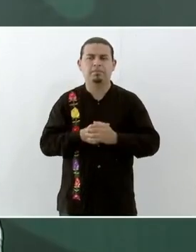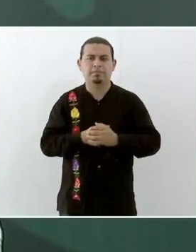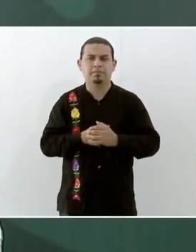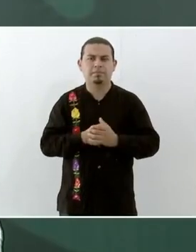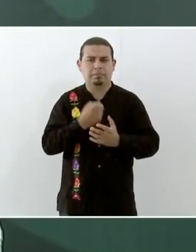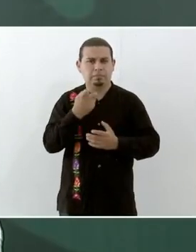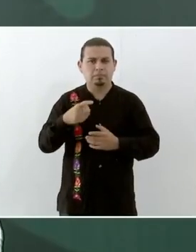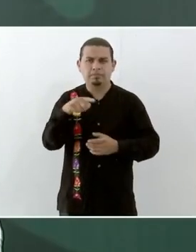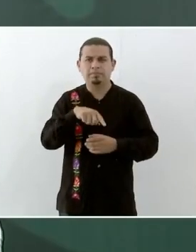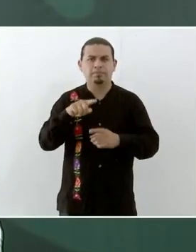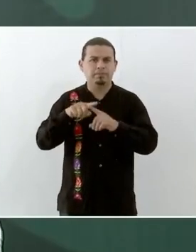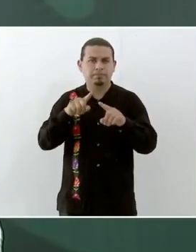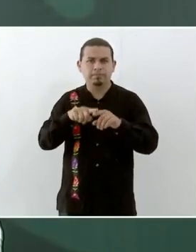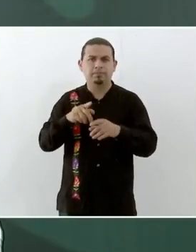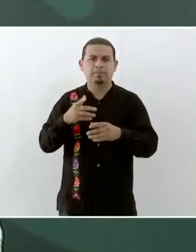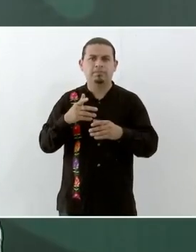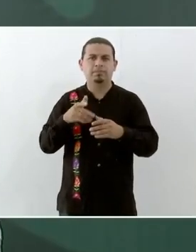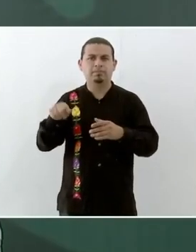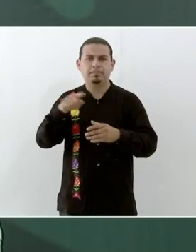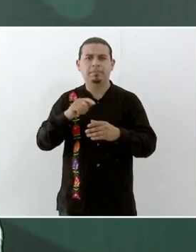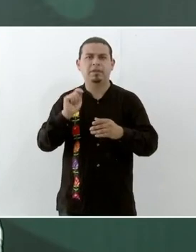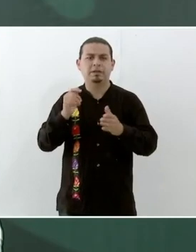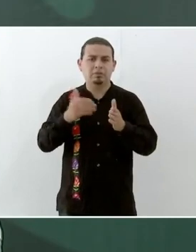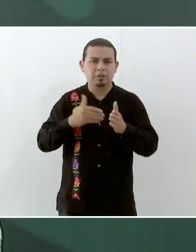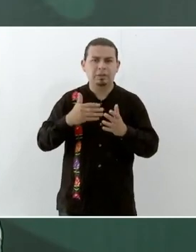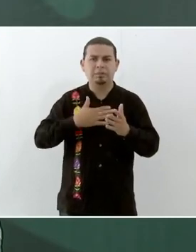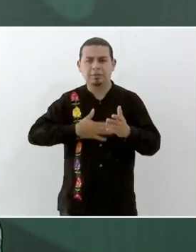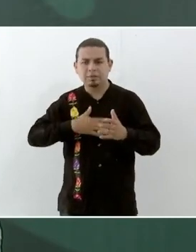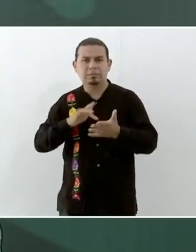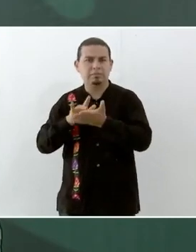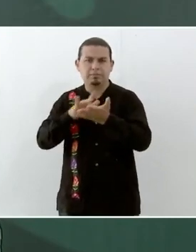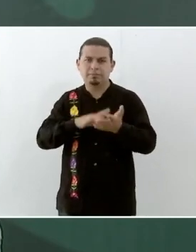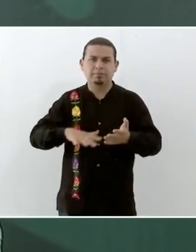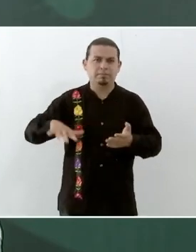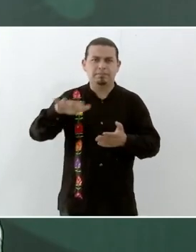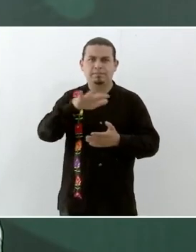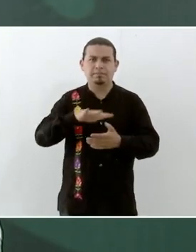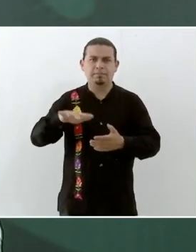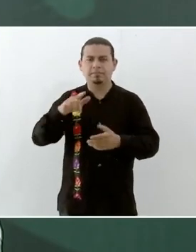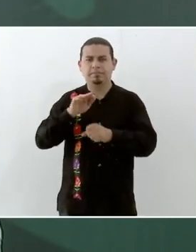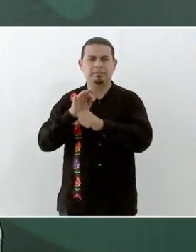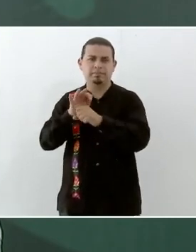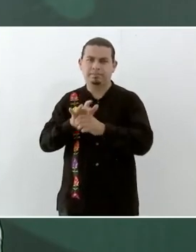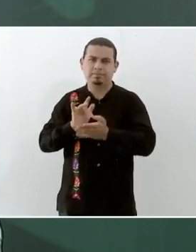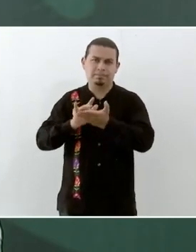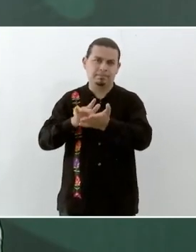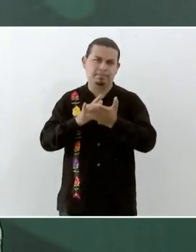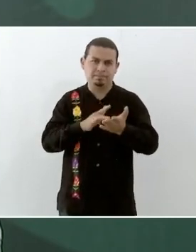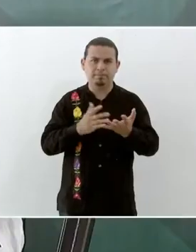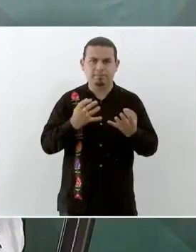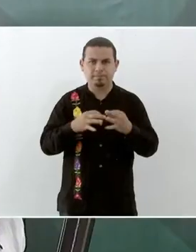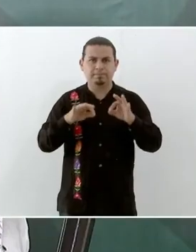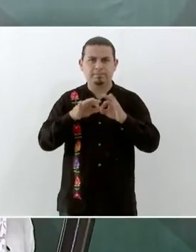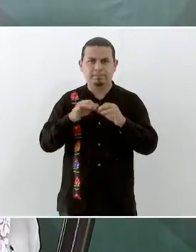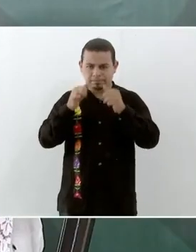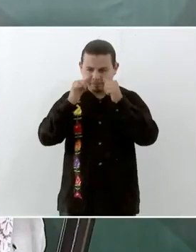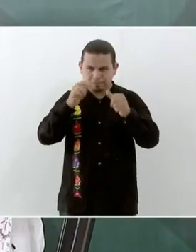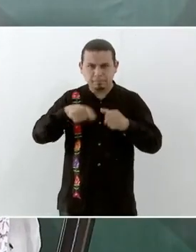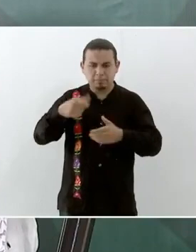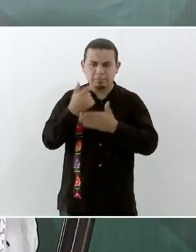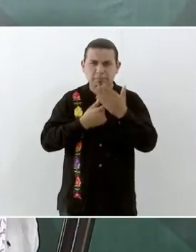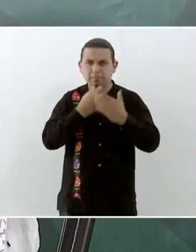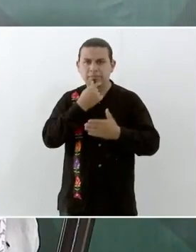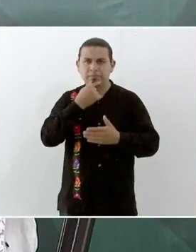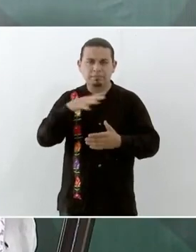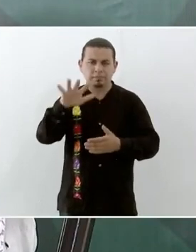rehabilitar los dormitorios, la cocina, los baños. De manera integral se va a atender este albergue para las niñas y los niños